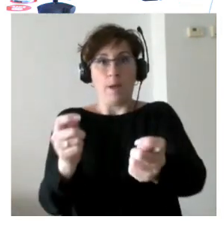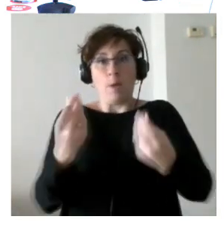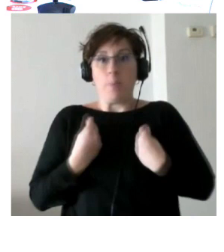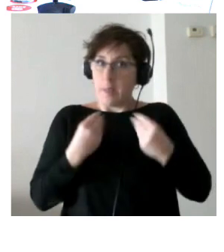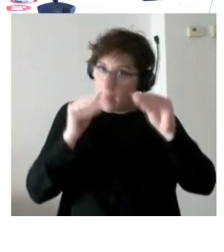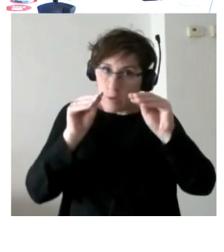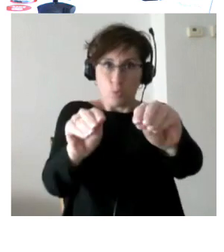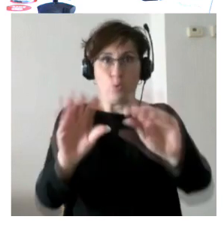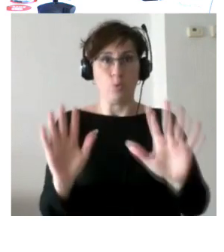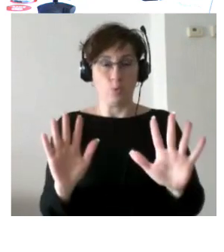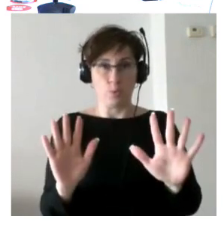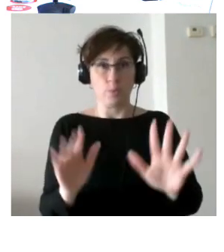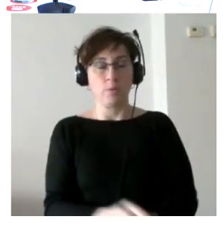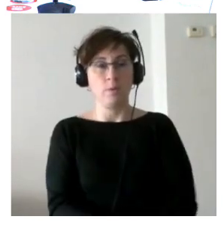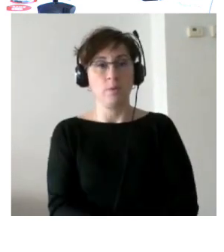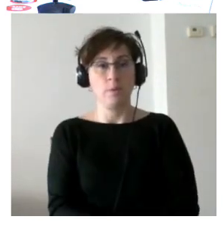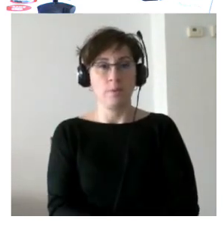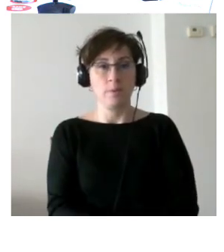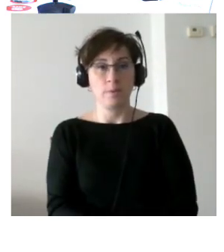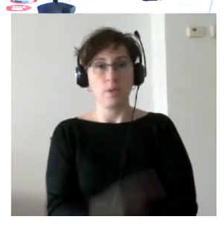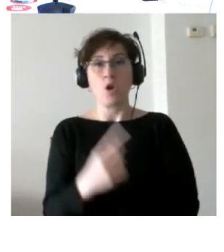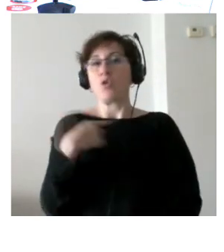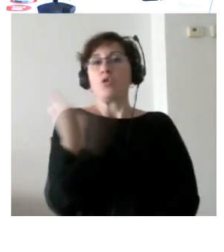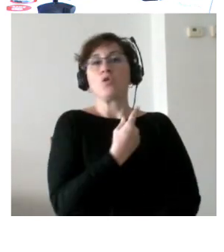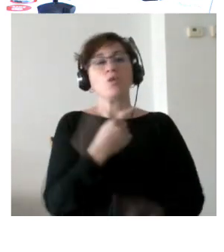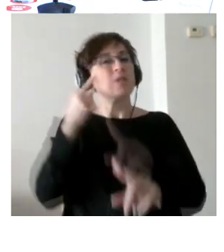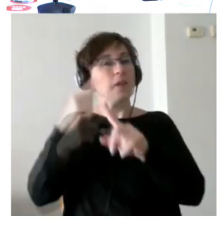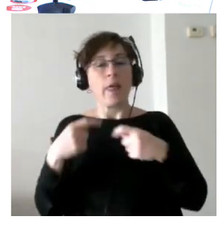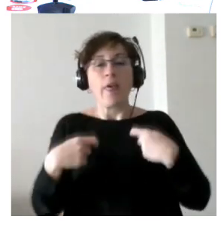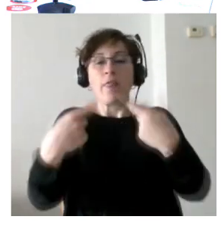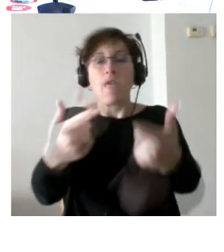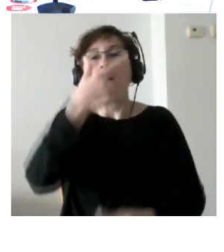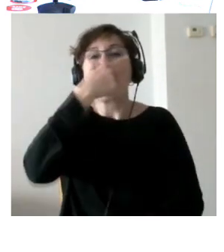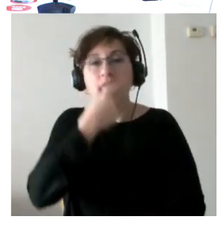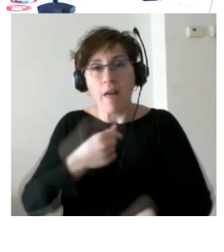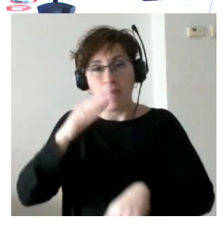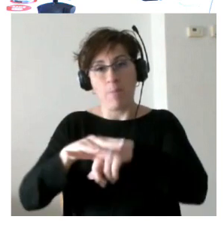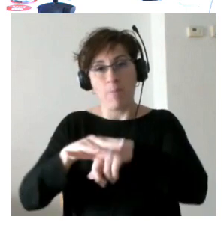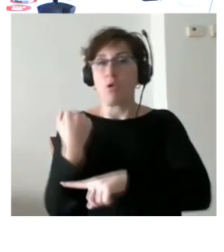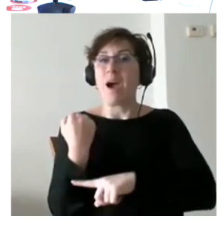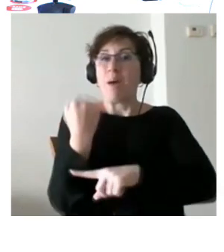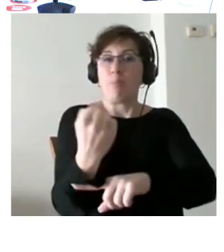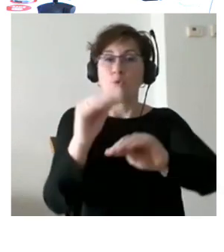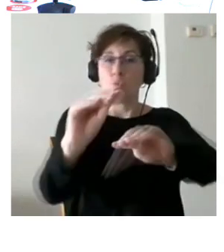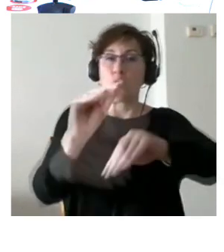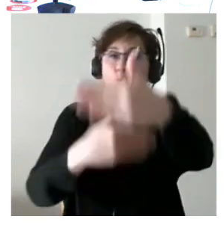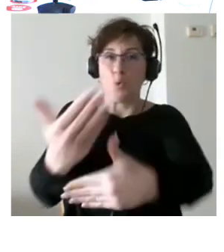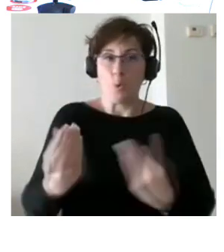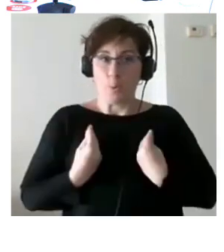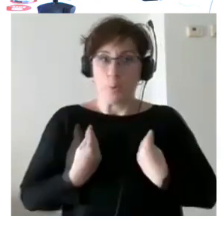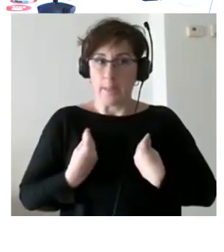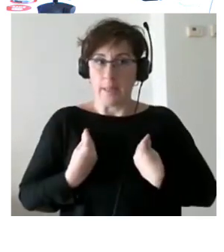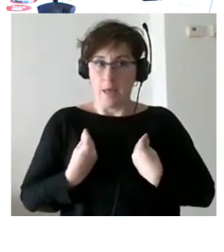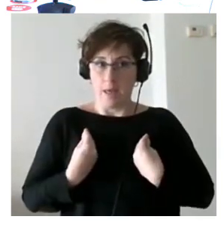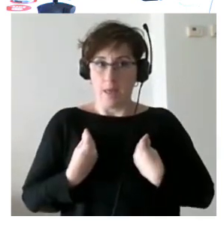esa persona y que nosotros somos meros facilitadores para poderles apoyar en su proceso de vida Y por otra parte